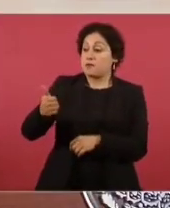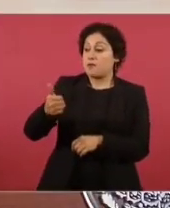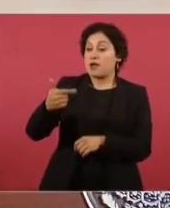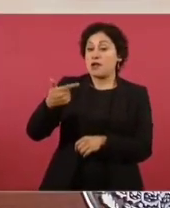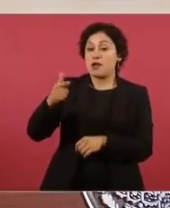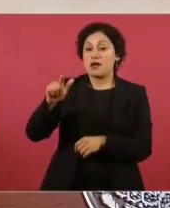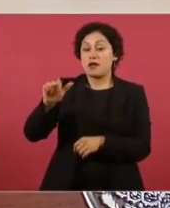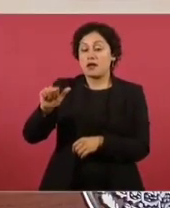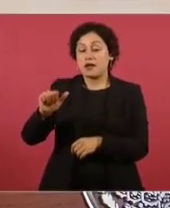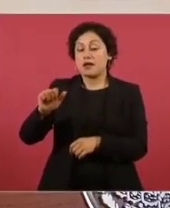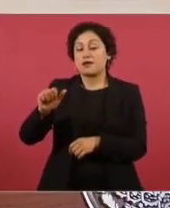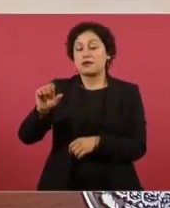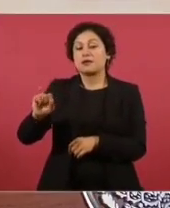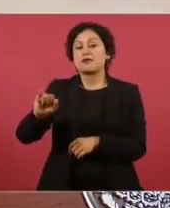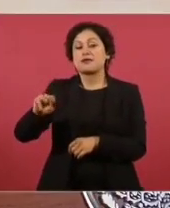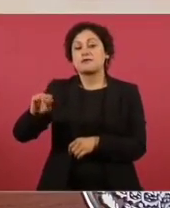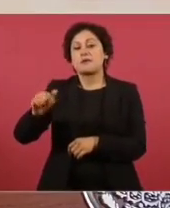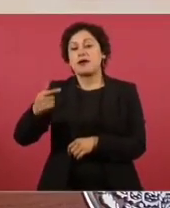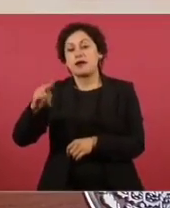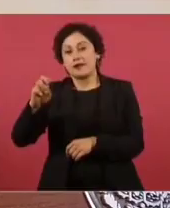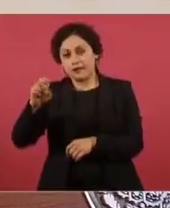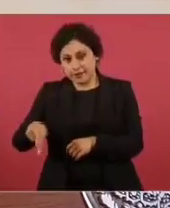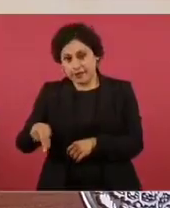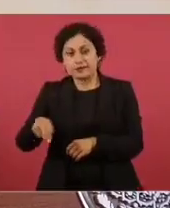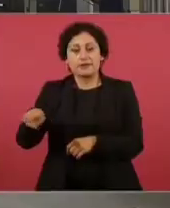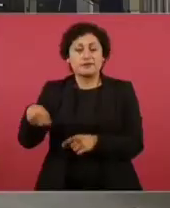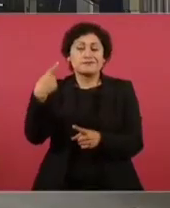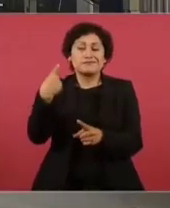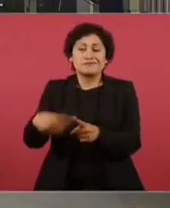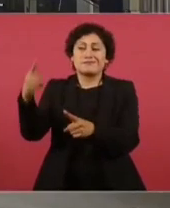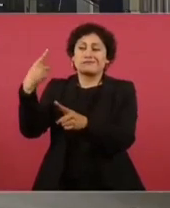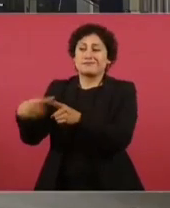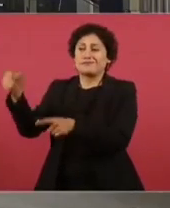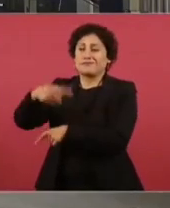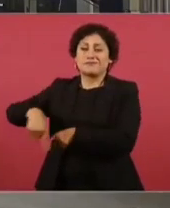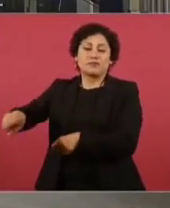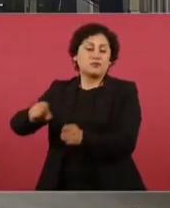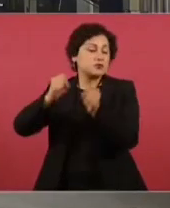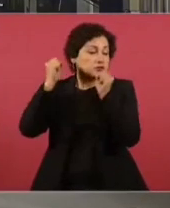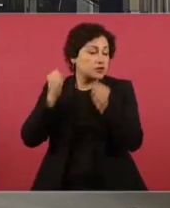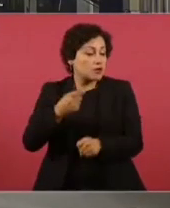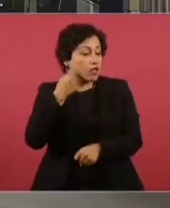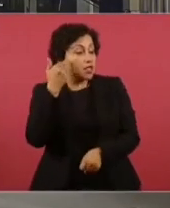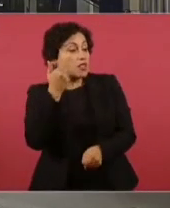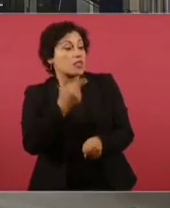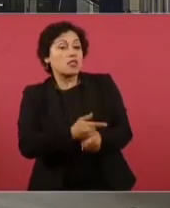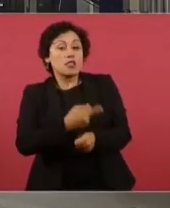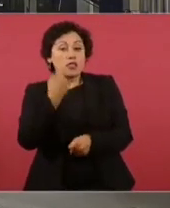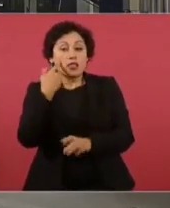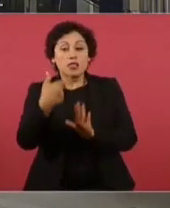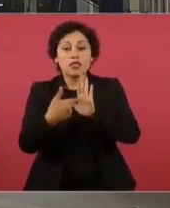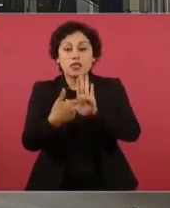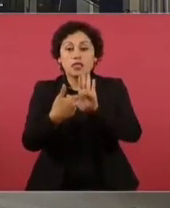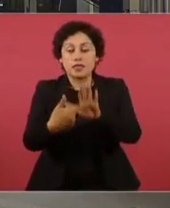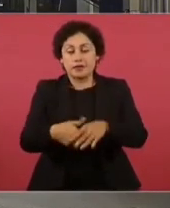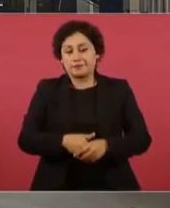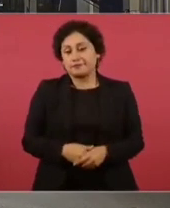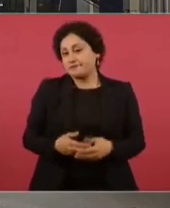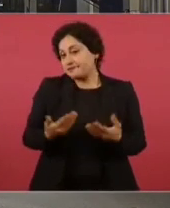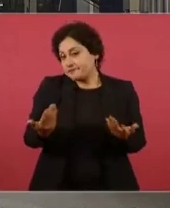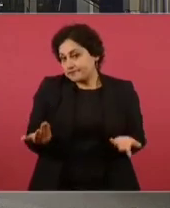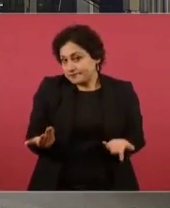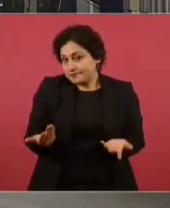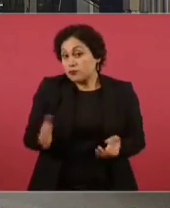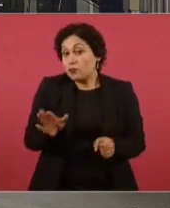etcétera, etcétera, etcétera. Pero yo les